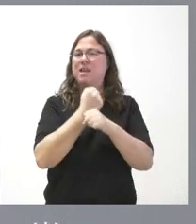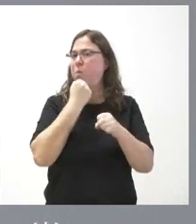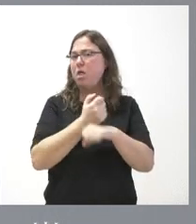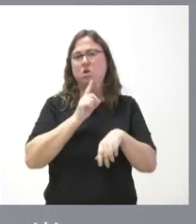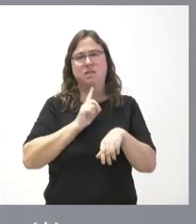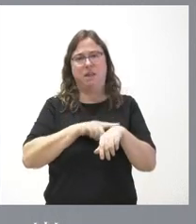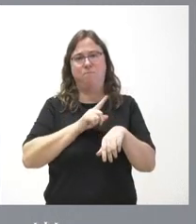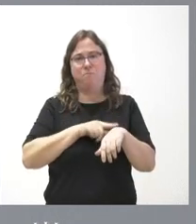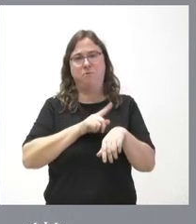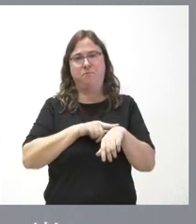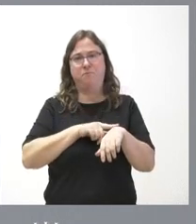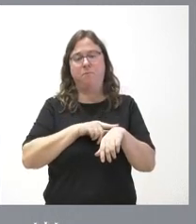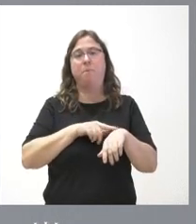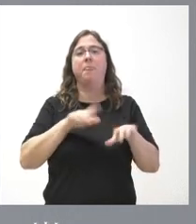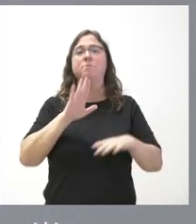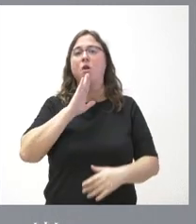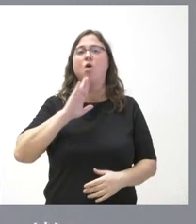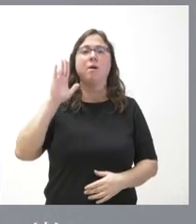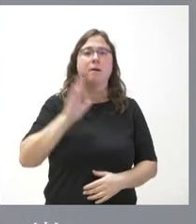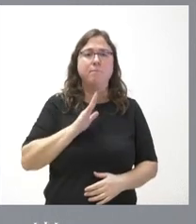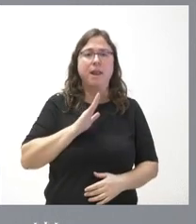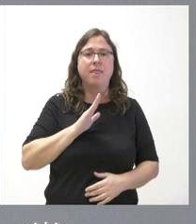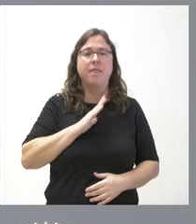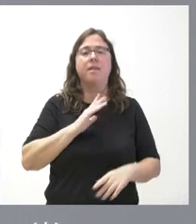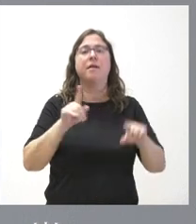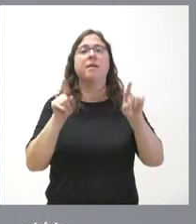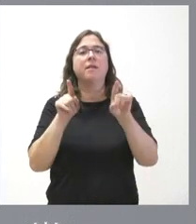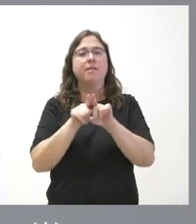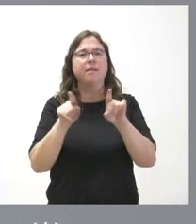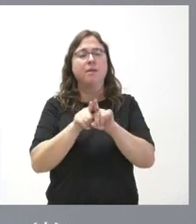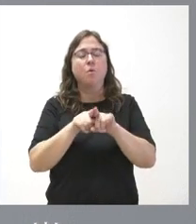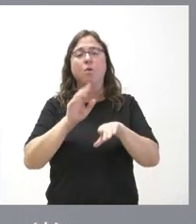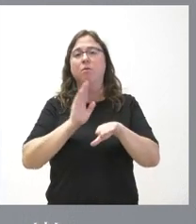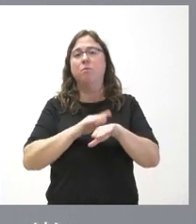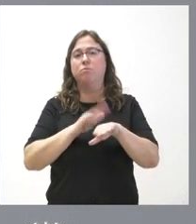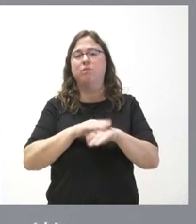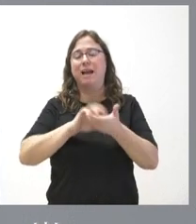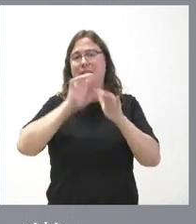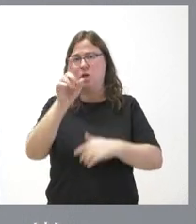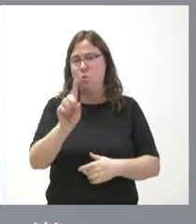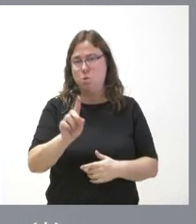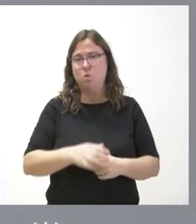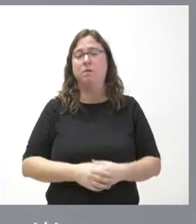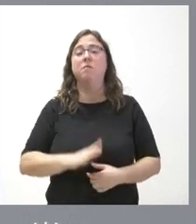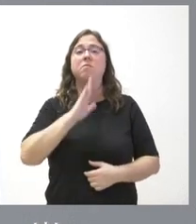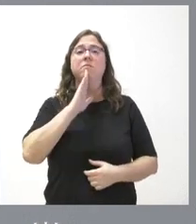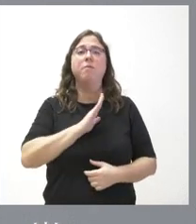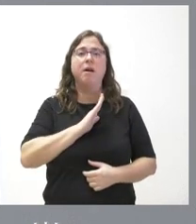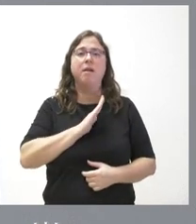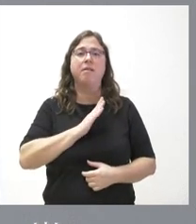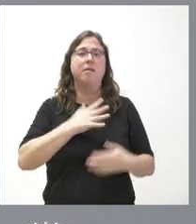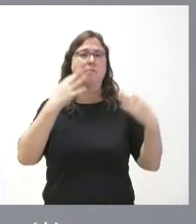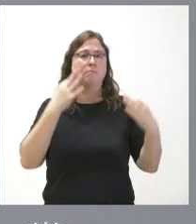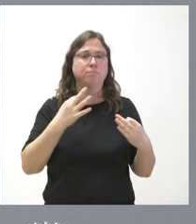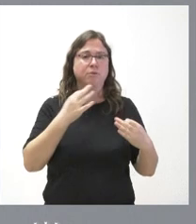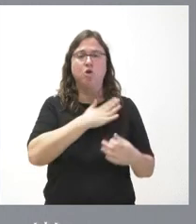pero también parece que los análisis apuntan a que la causa no estaría en Castilla y León pero parece y por tanto no queremos aseverarlo